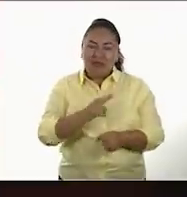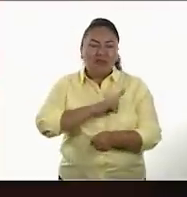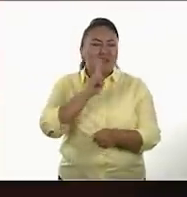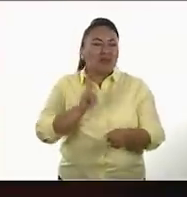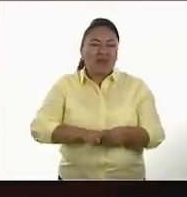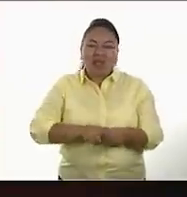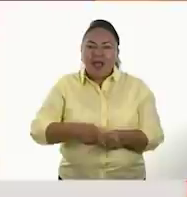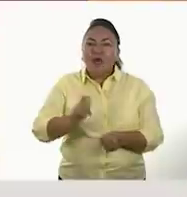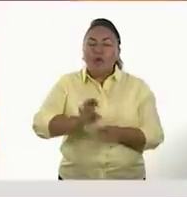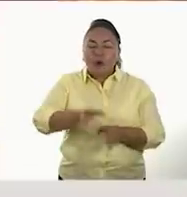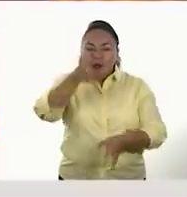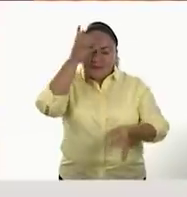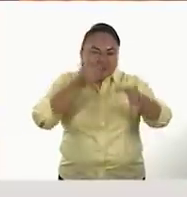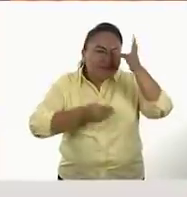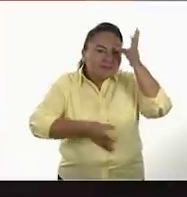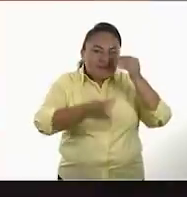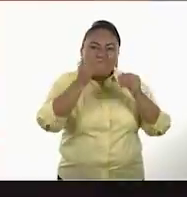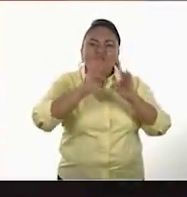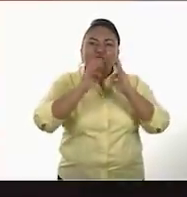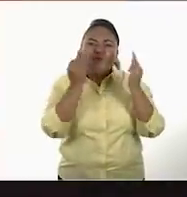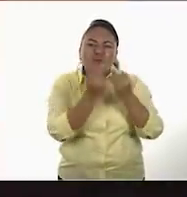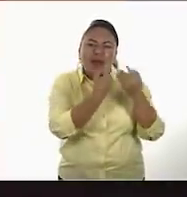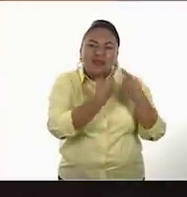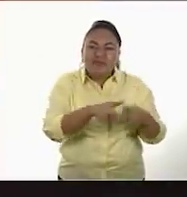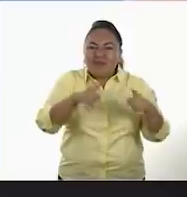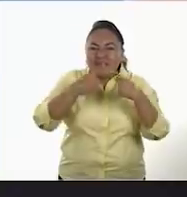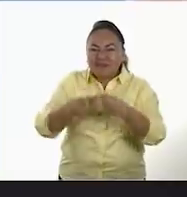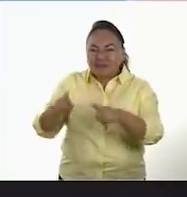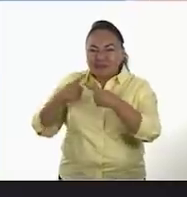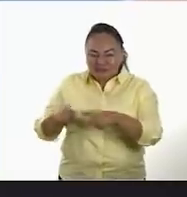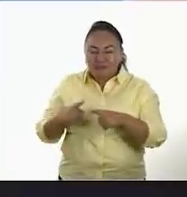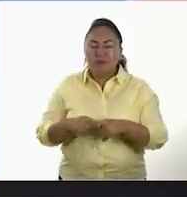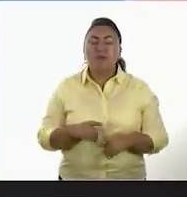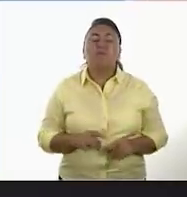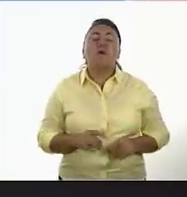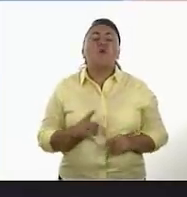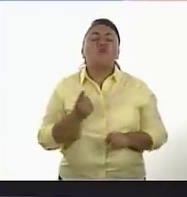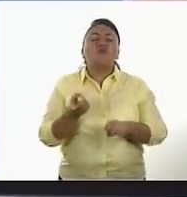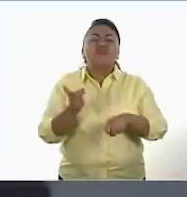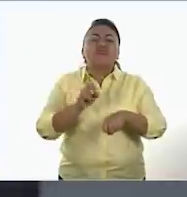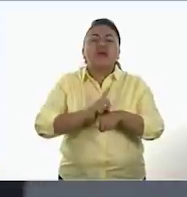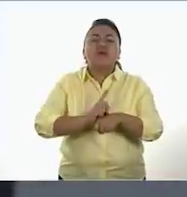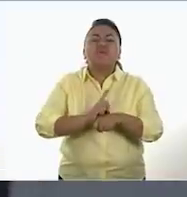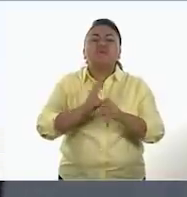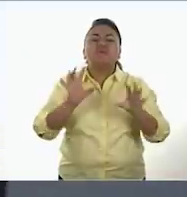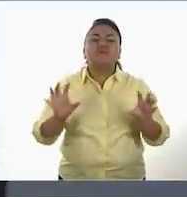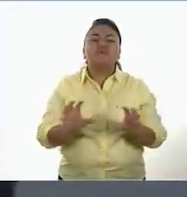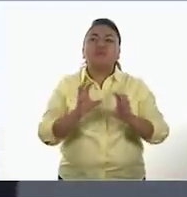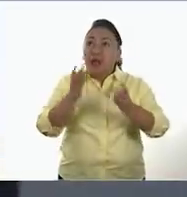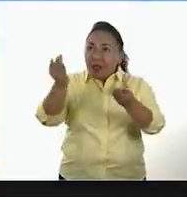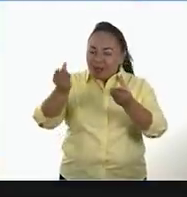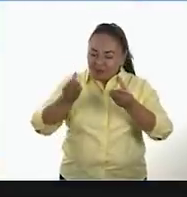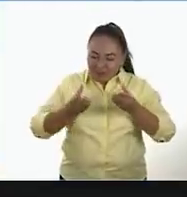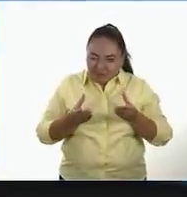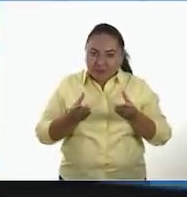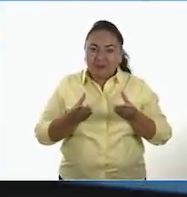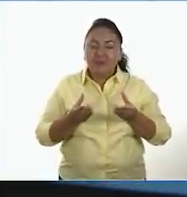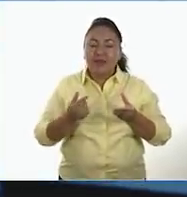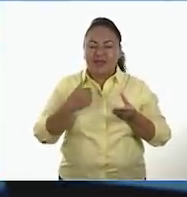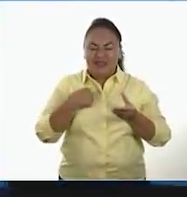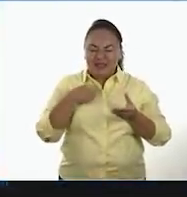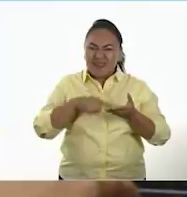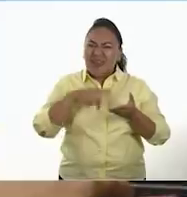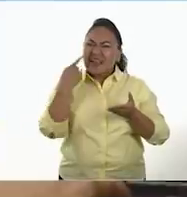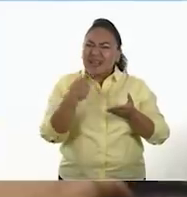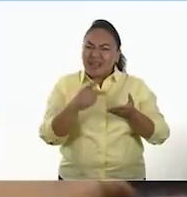aprendes a descubrir el mundo de diferentes maneras. Un día, las computadoras llegaron a mi vida. Y más allá de aprender